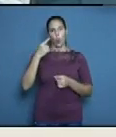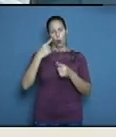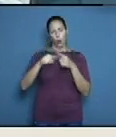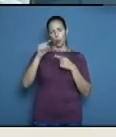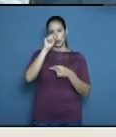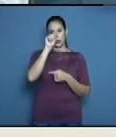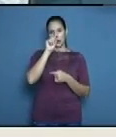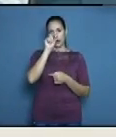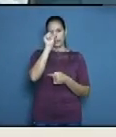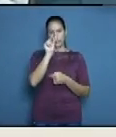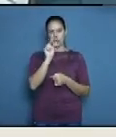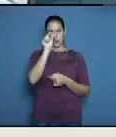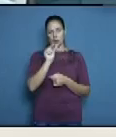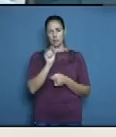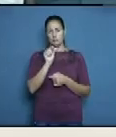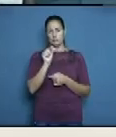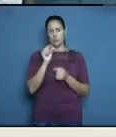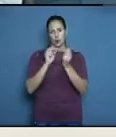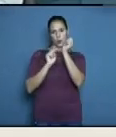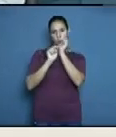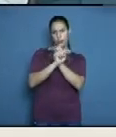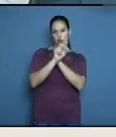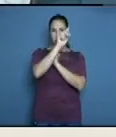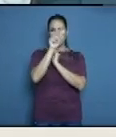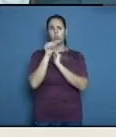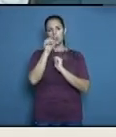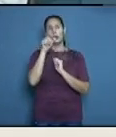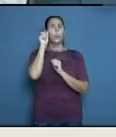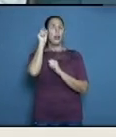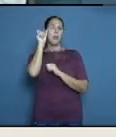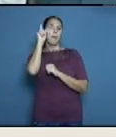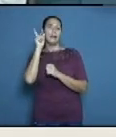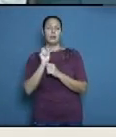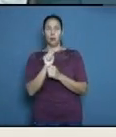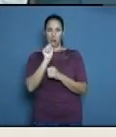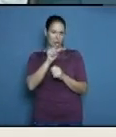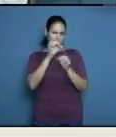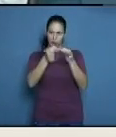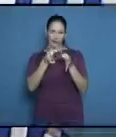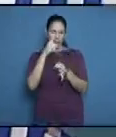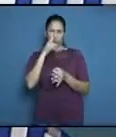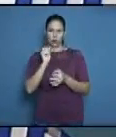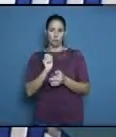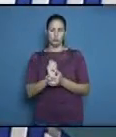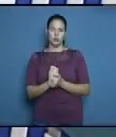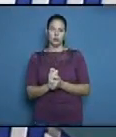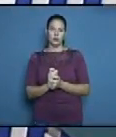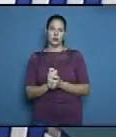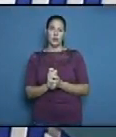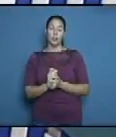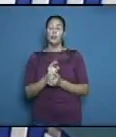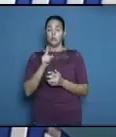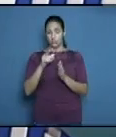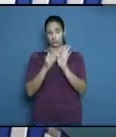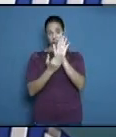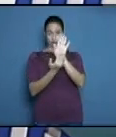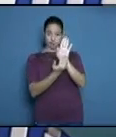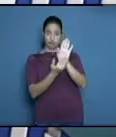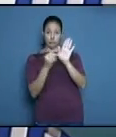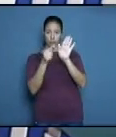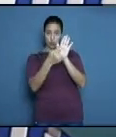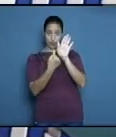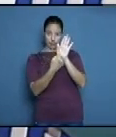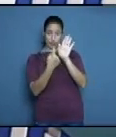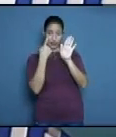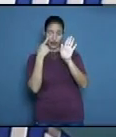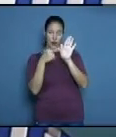messengers que están llegando en este momento a mi teléfono que son unos cuantos y nosotros agradecemos siempre que la población confíe en nosotros en las